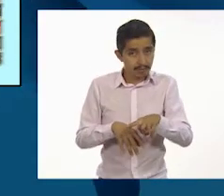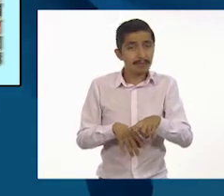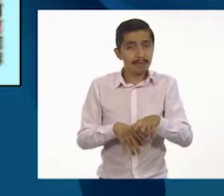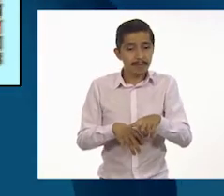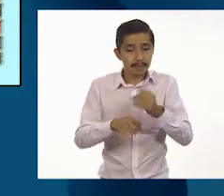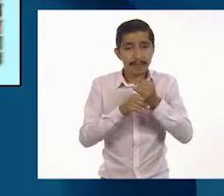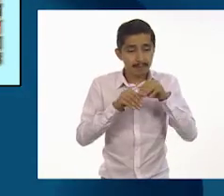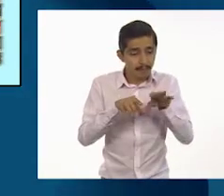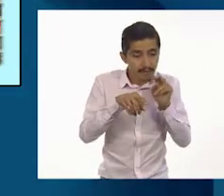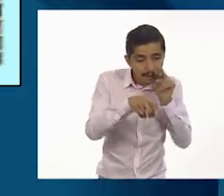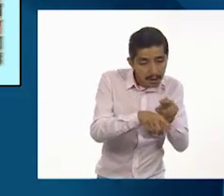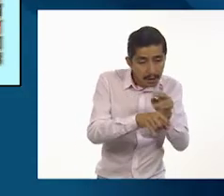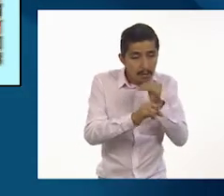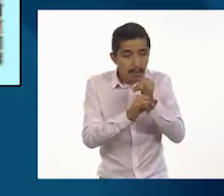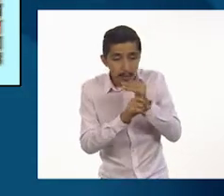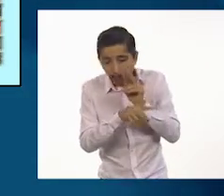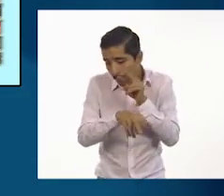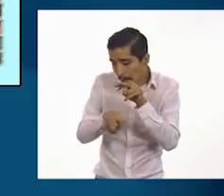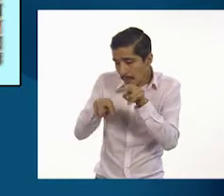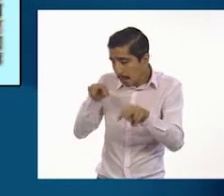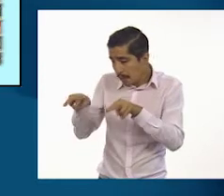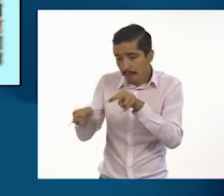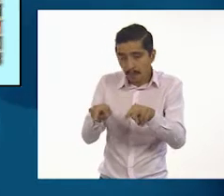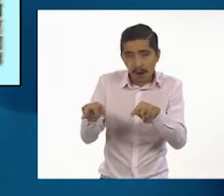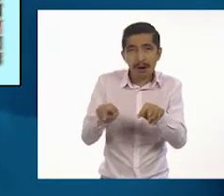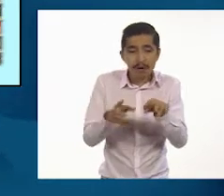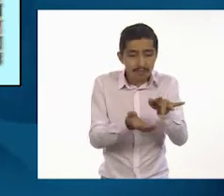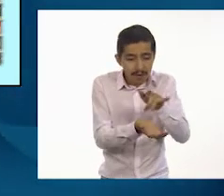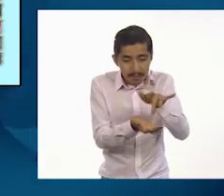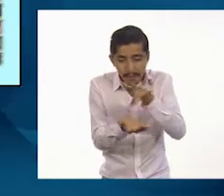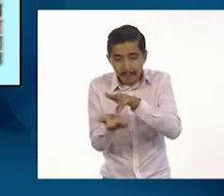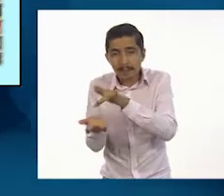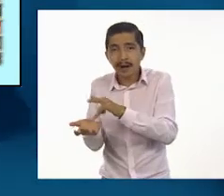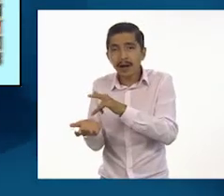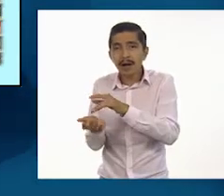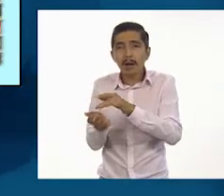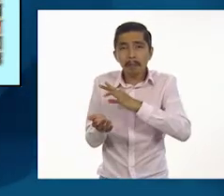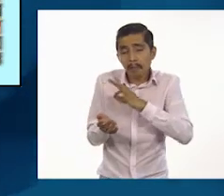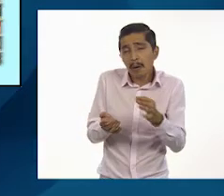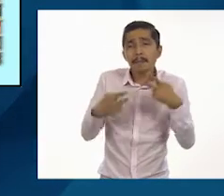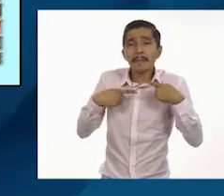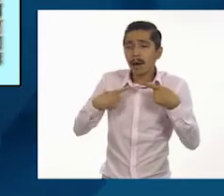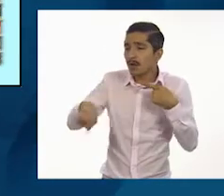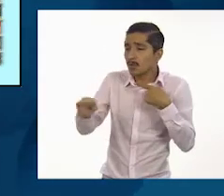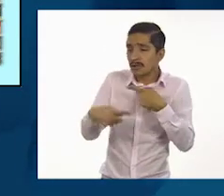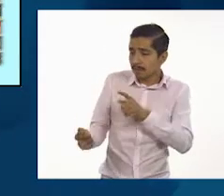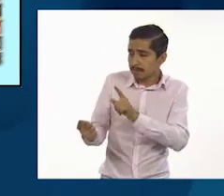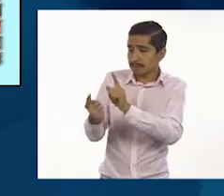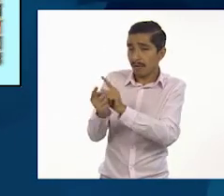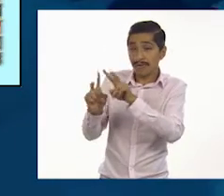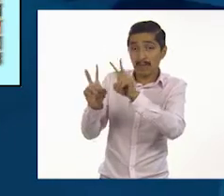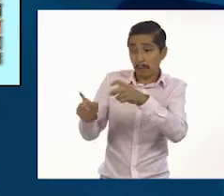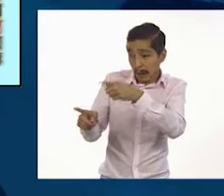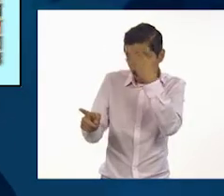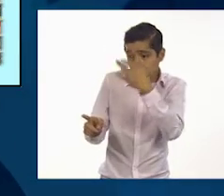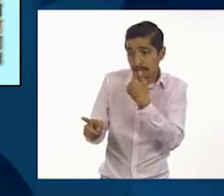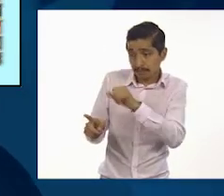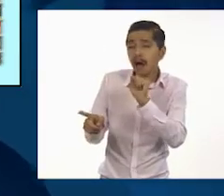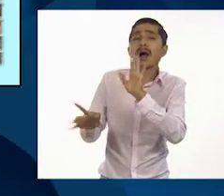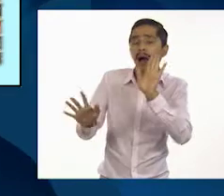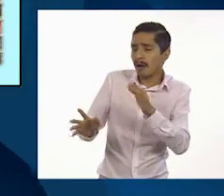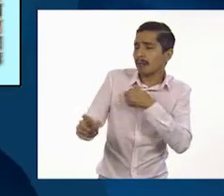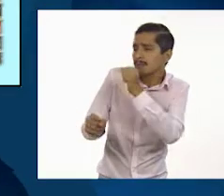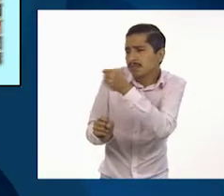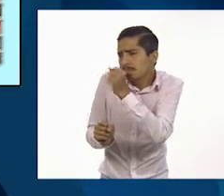fuentes, desde las más inmediatas, como entrevistar a personas cercanas al tema, hasta